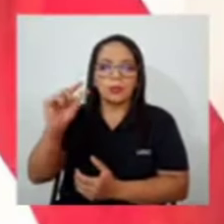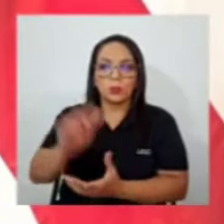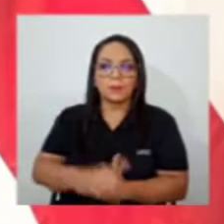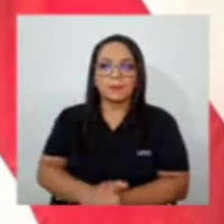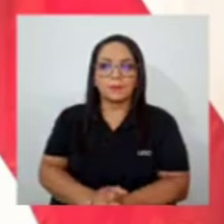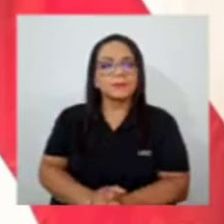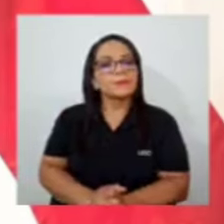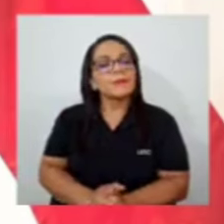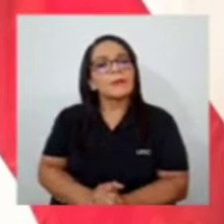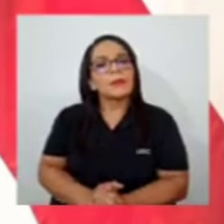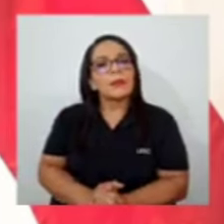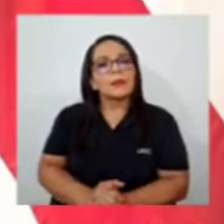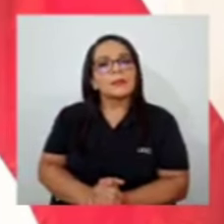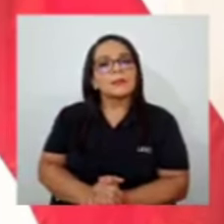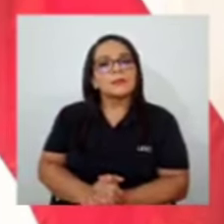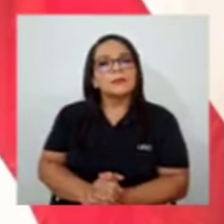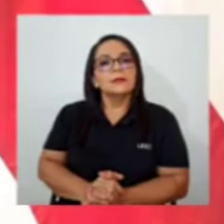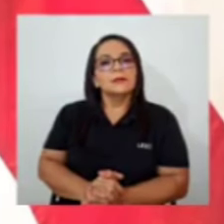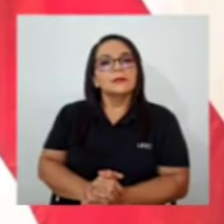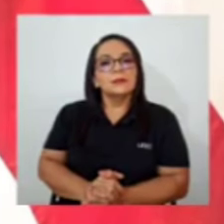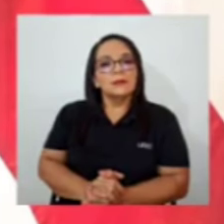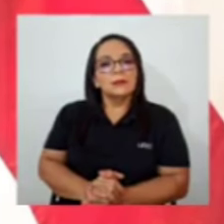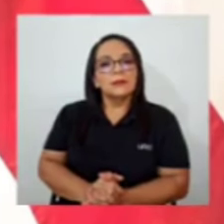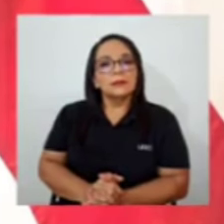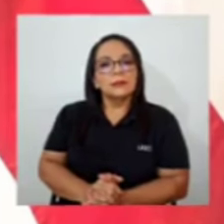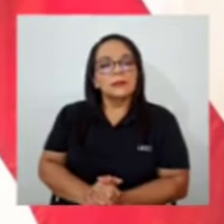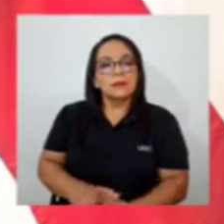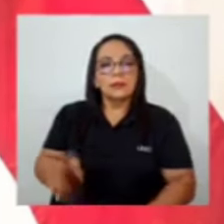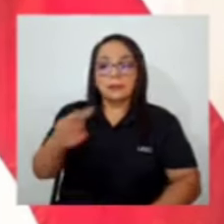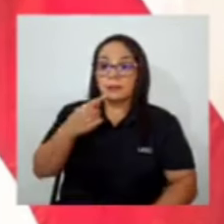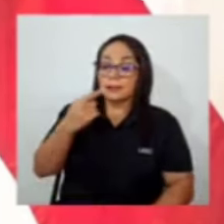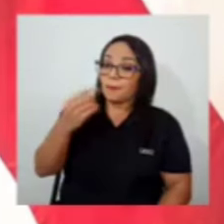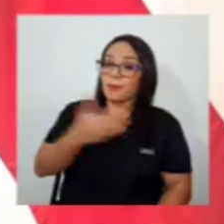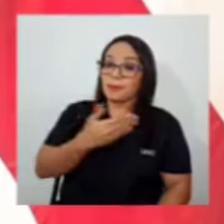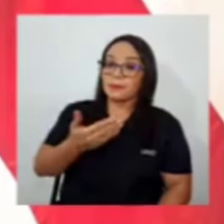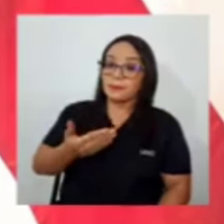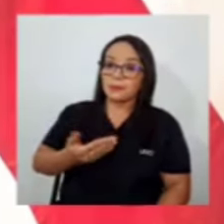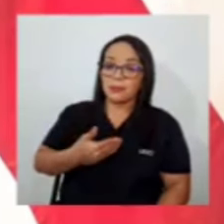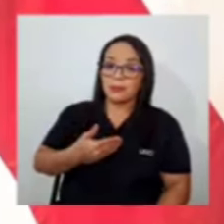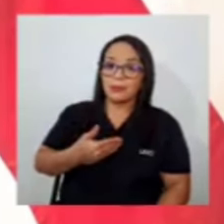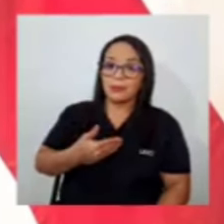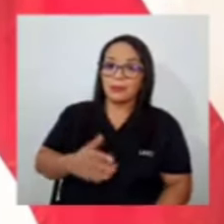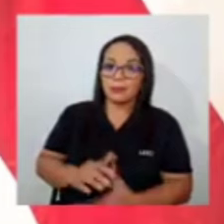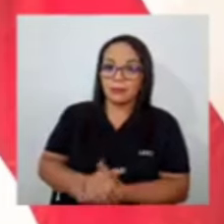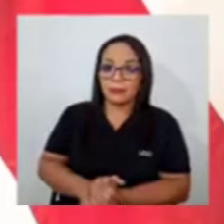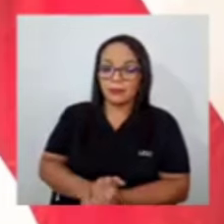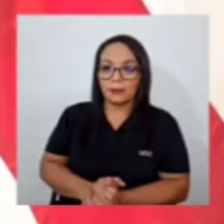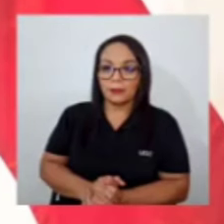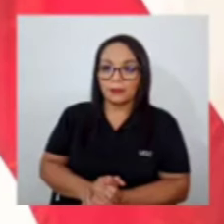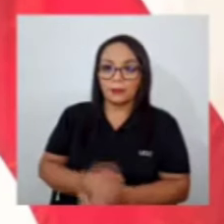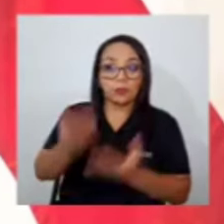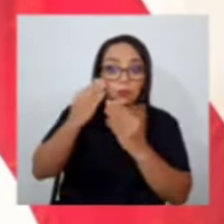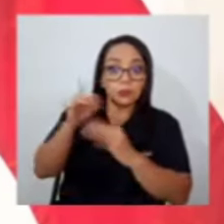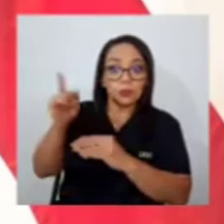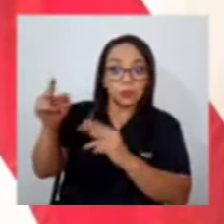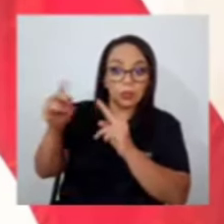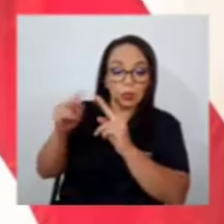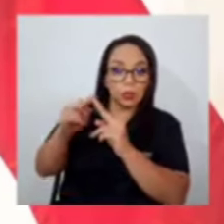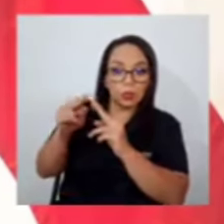no me parece que usted conozca los hechos y se los conoce los está